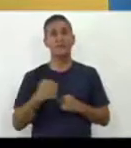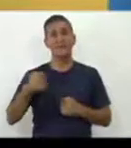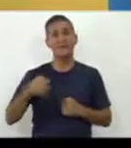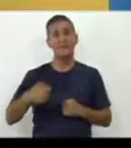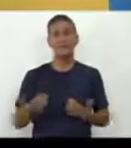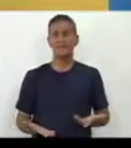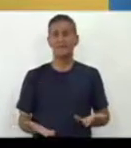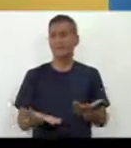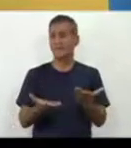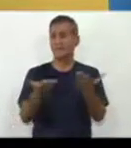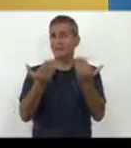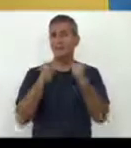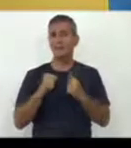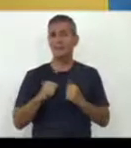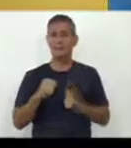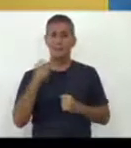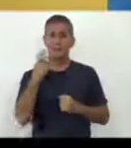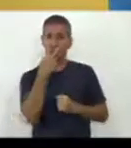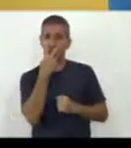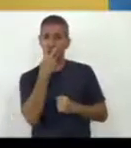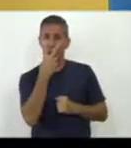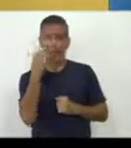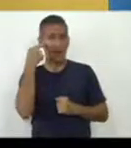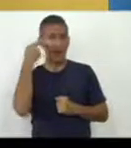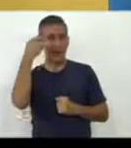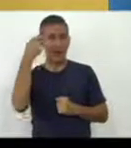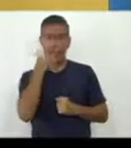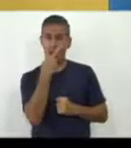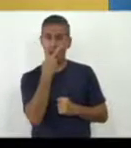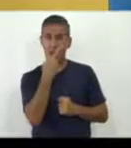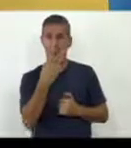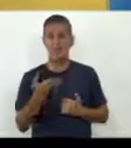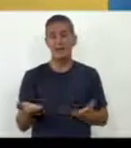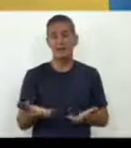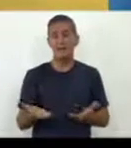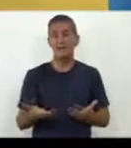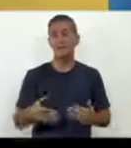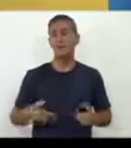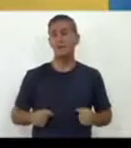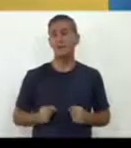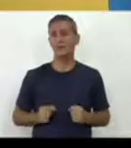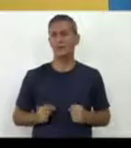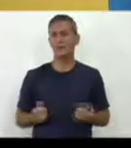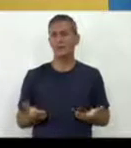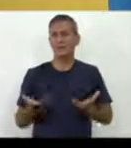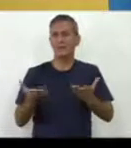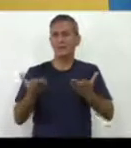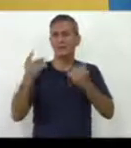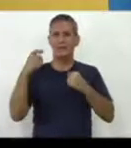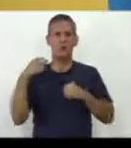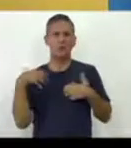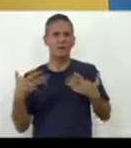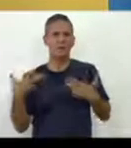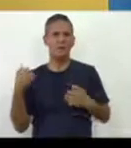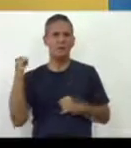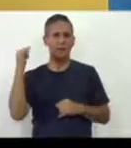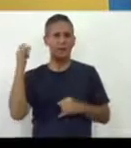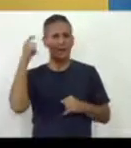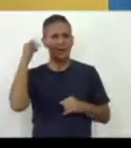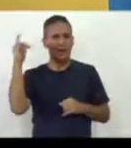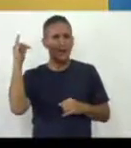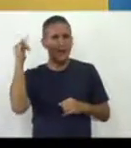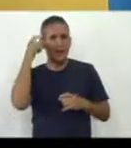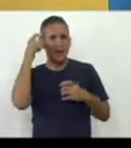las niñas deben desarrollar la habilidad de observar porque ella está en la base del desarrollo de la inteligencia.